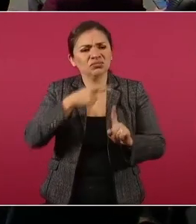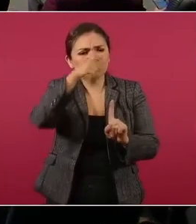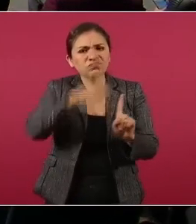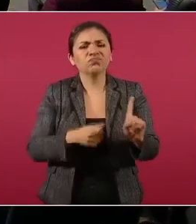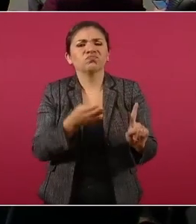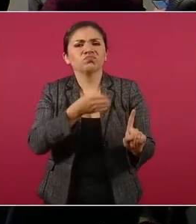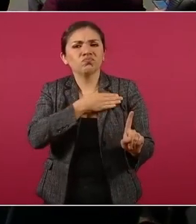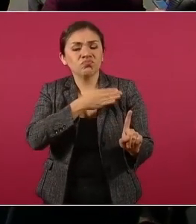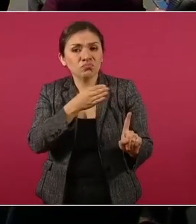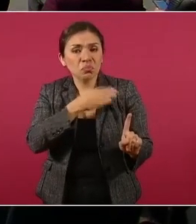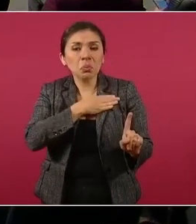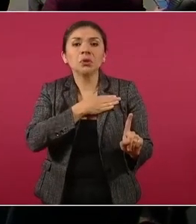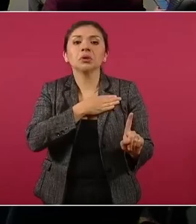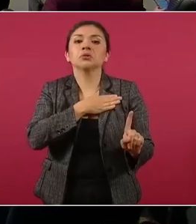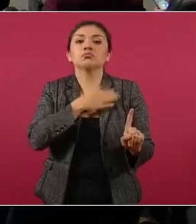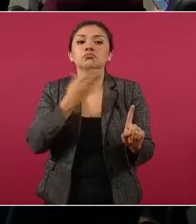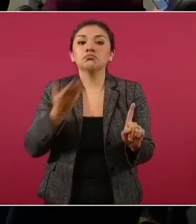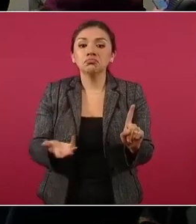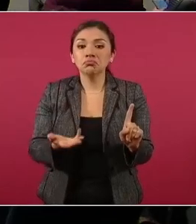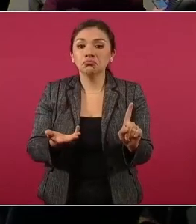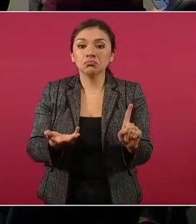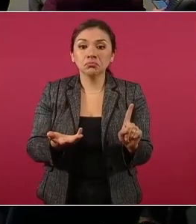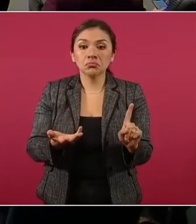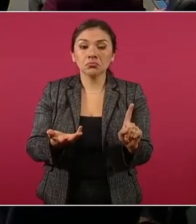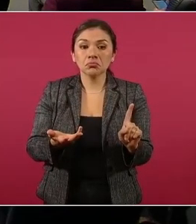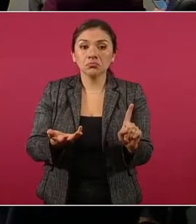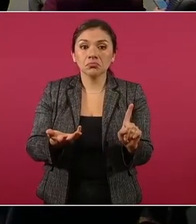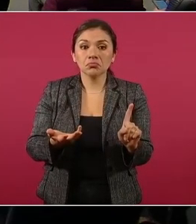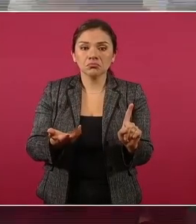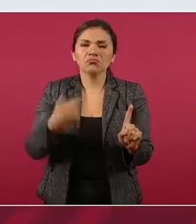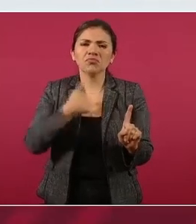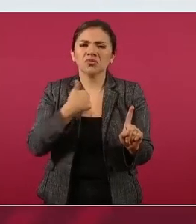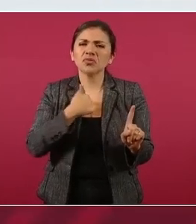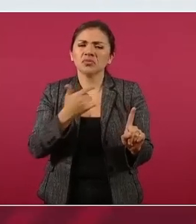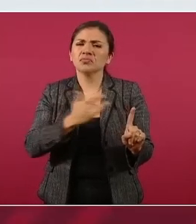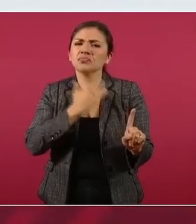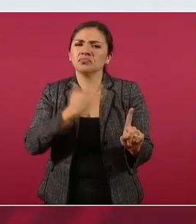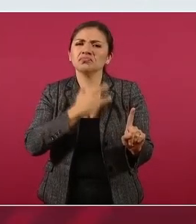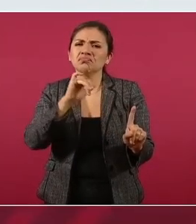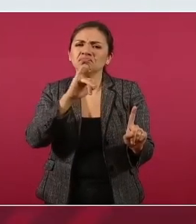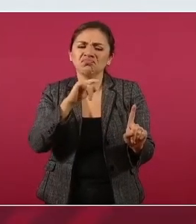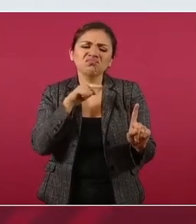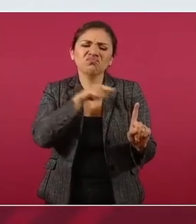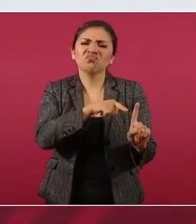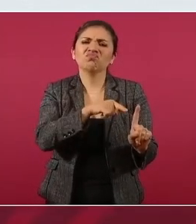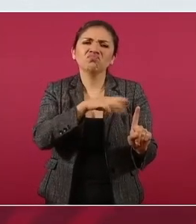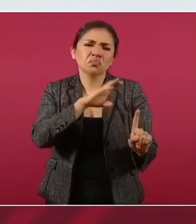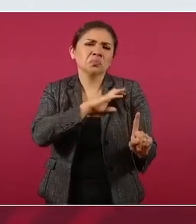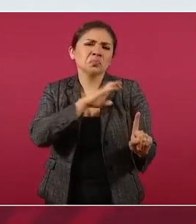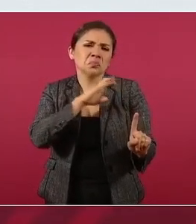le tenemos afecto, o sea, ahí